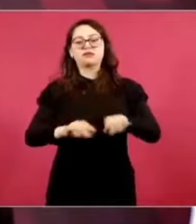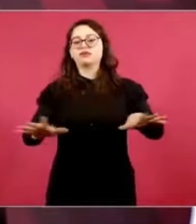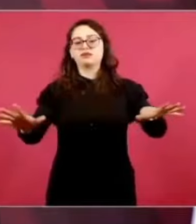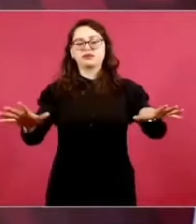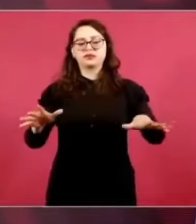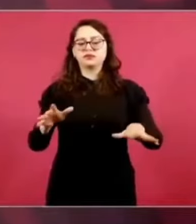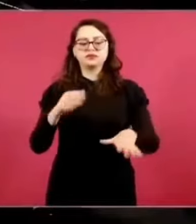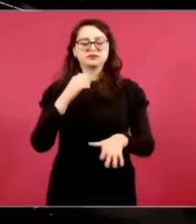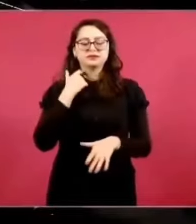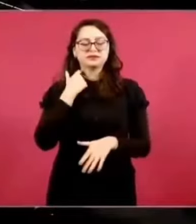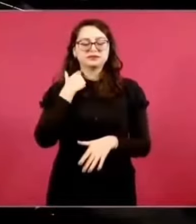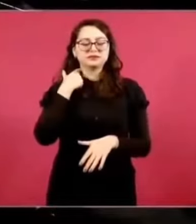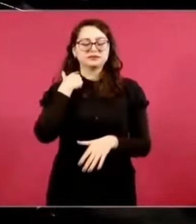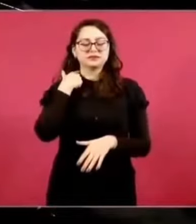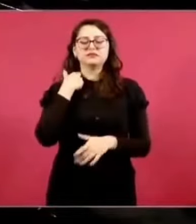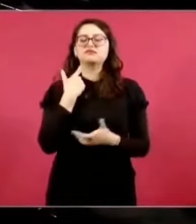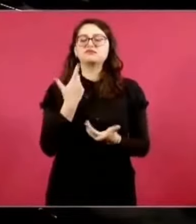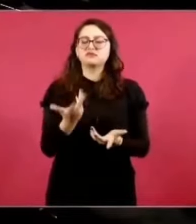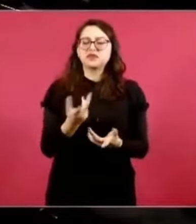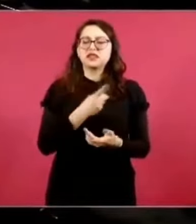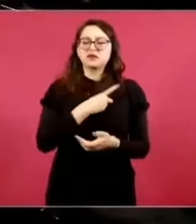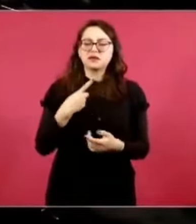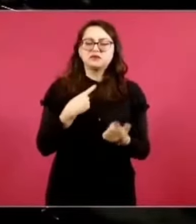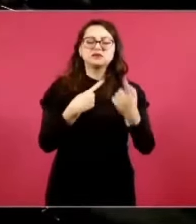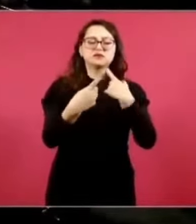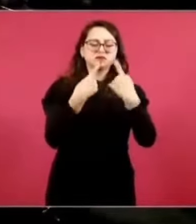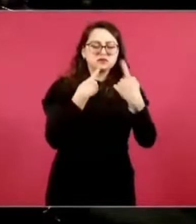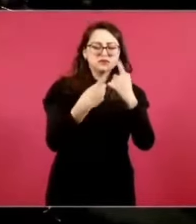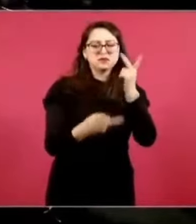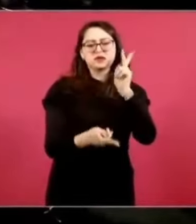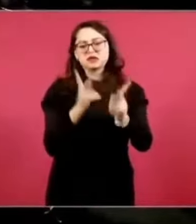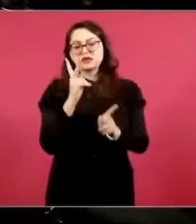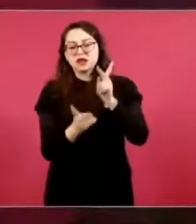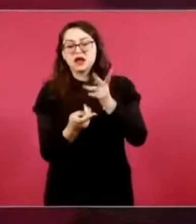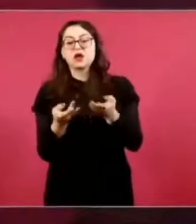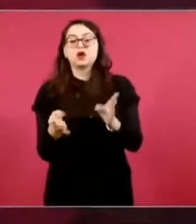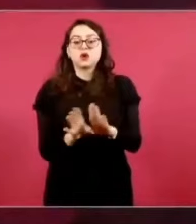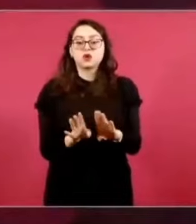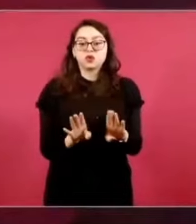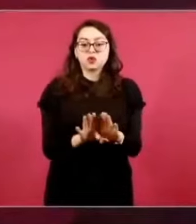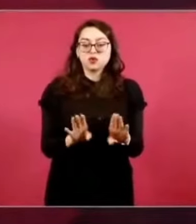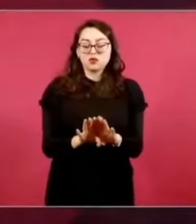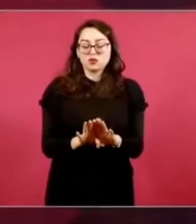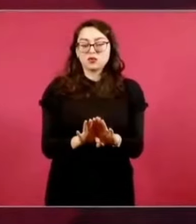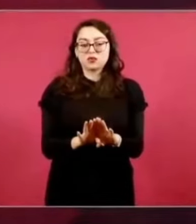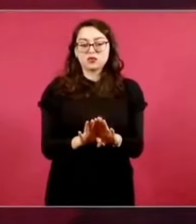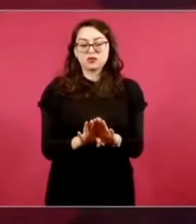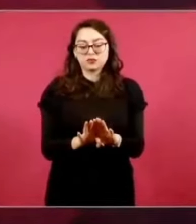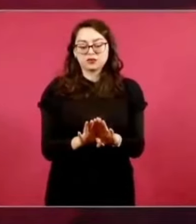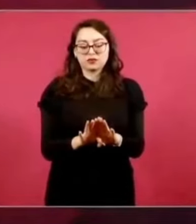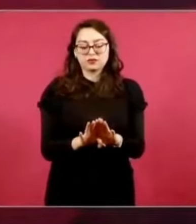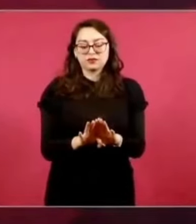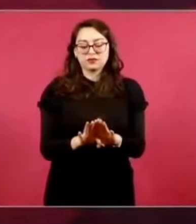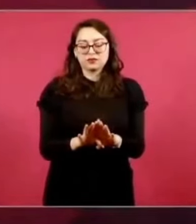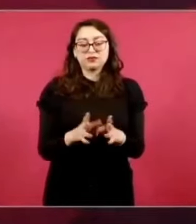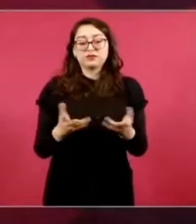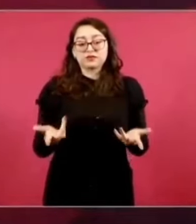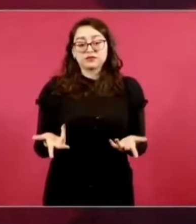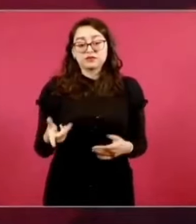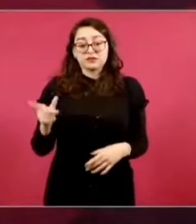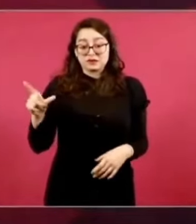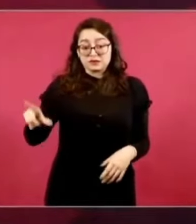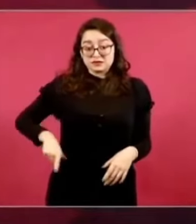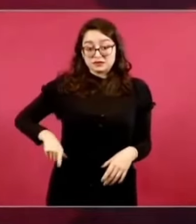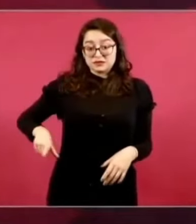si eso conviene o no conviene. Cuando el Estado no cumple